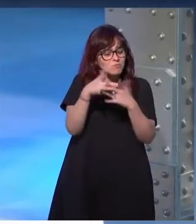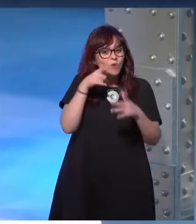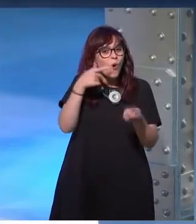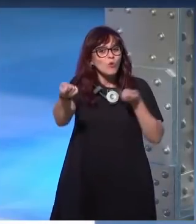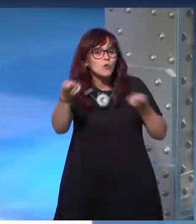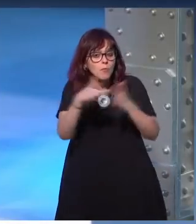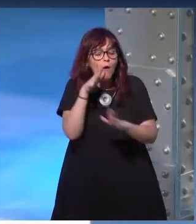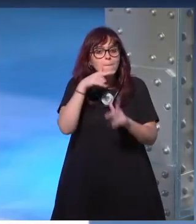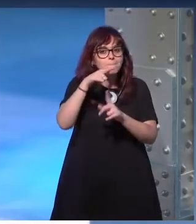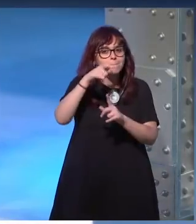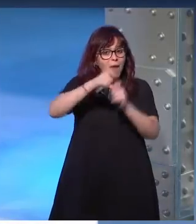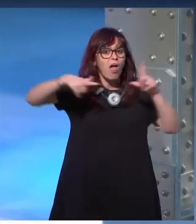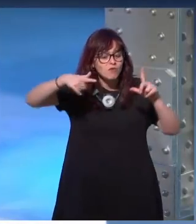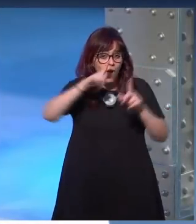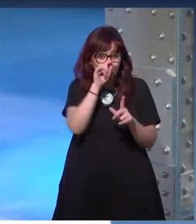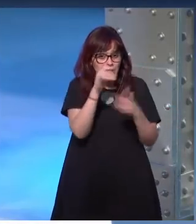la plataforma no lo hace